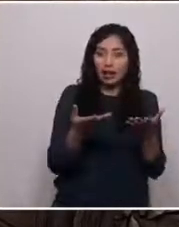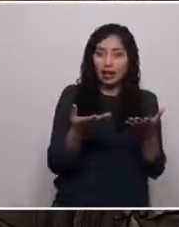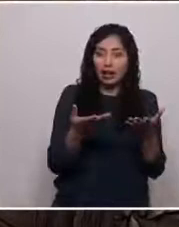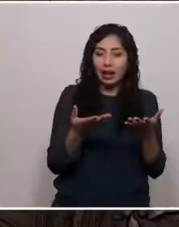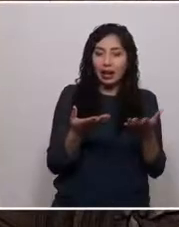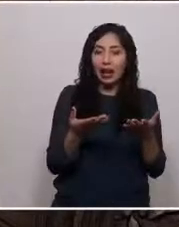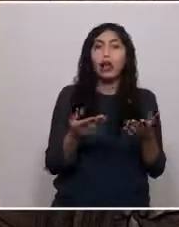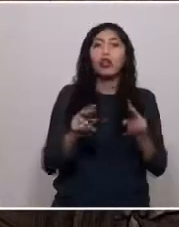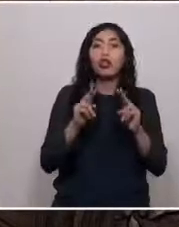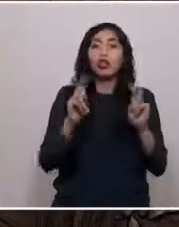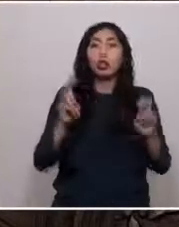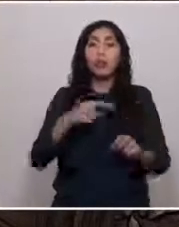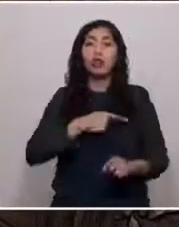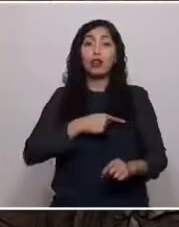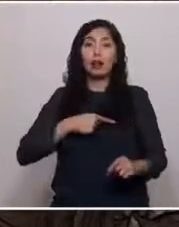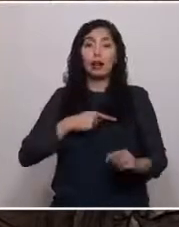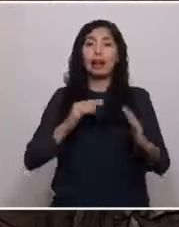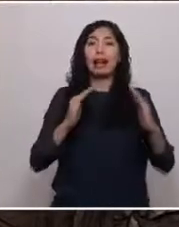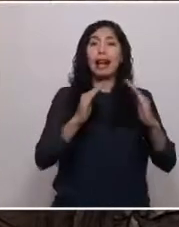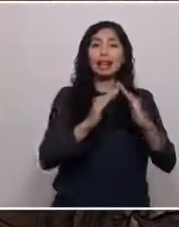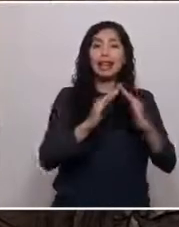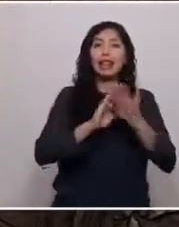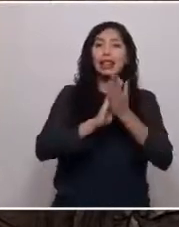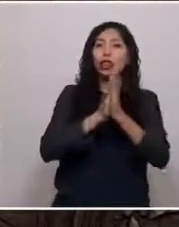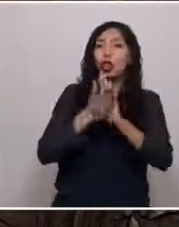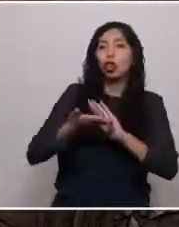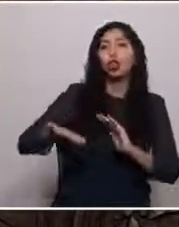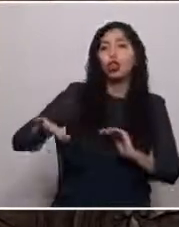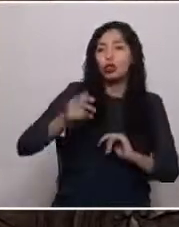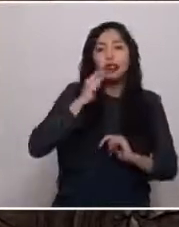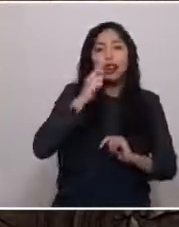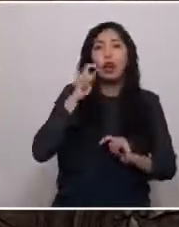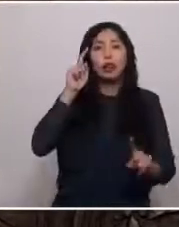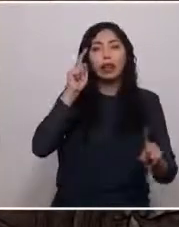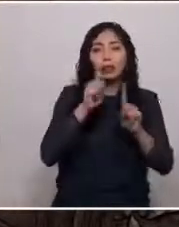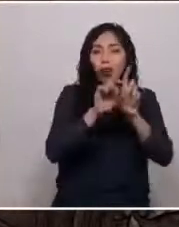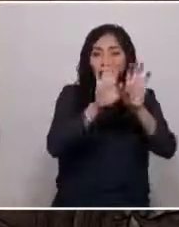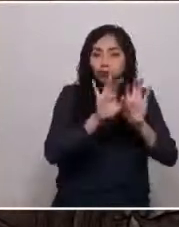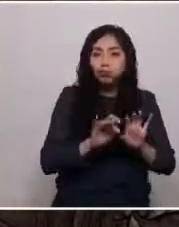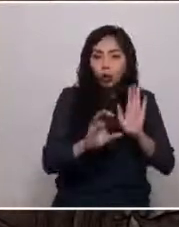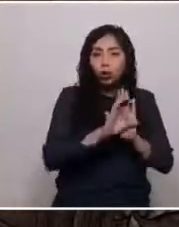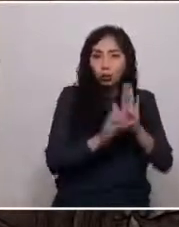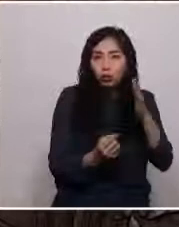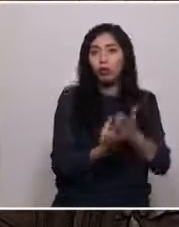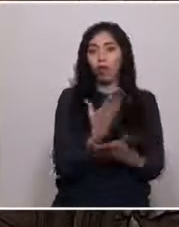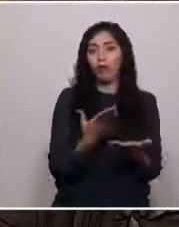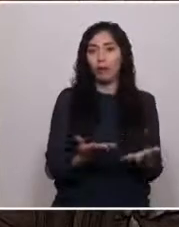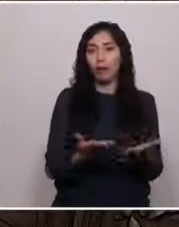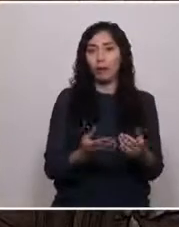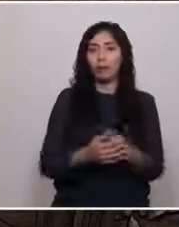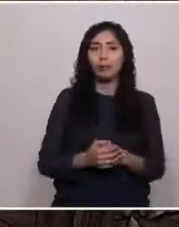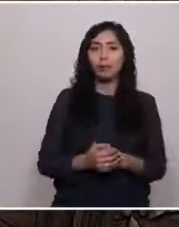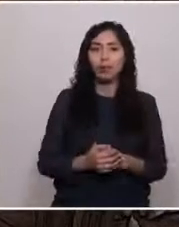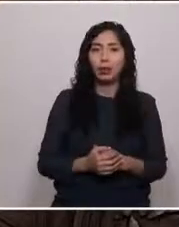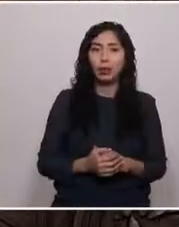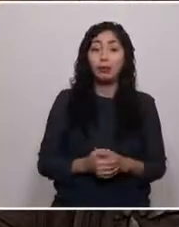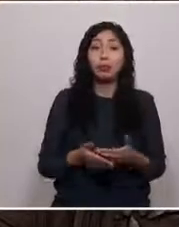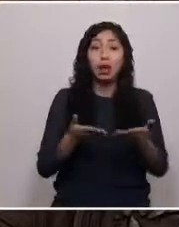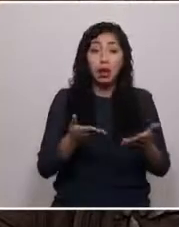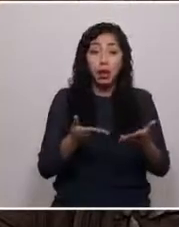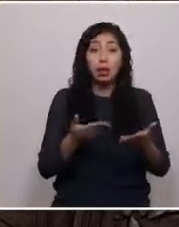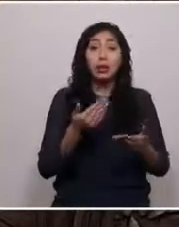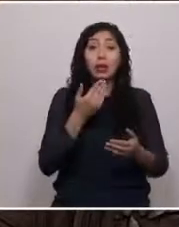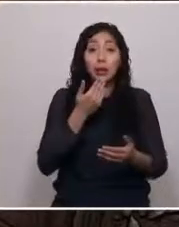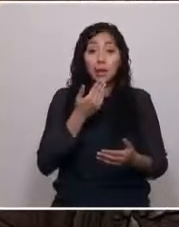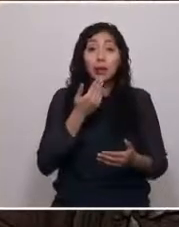la Casa de Todos. Para juzgar las cosas de manera razonable, se requiere además estimular los